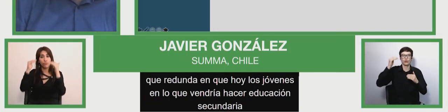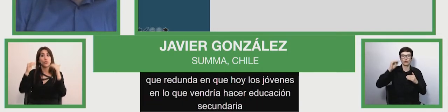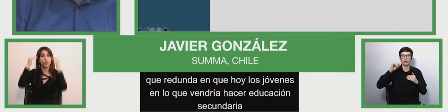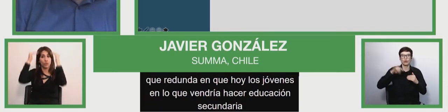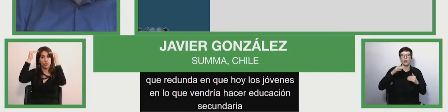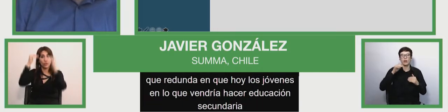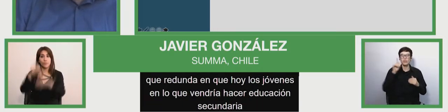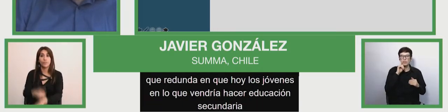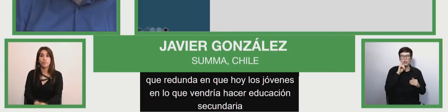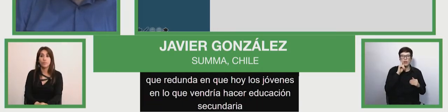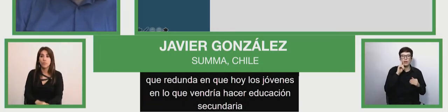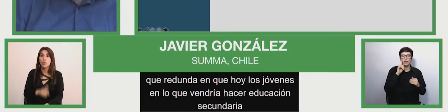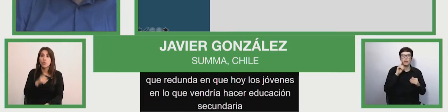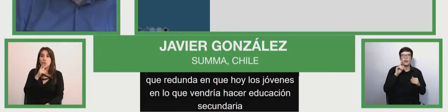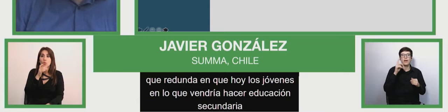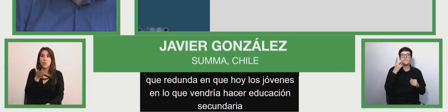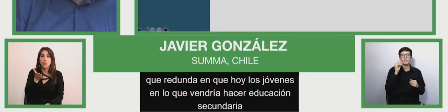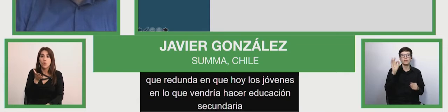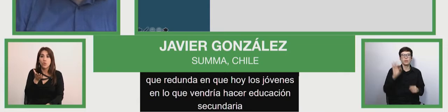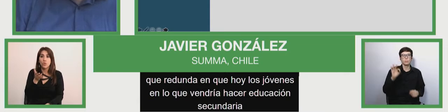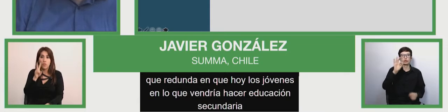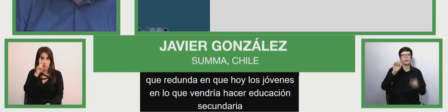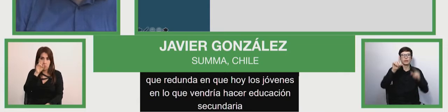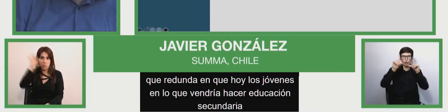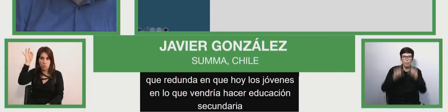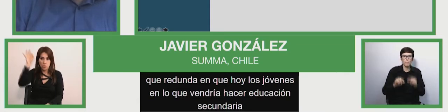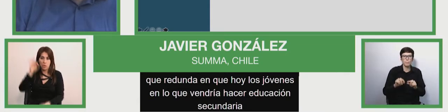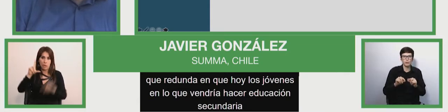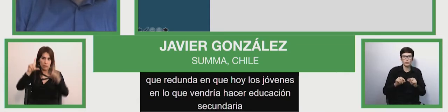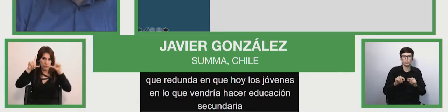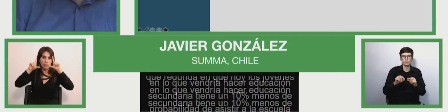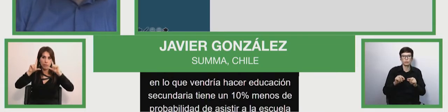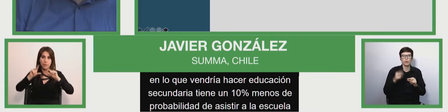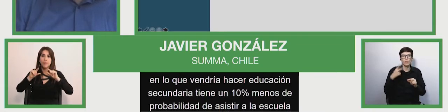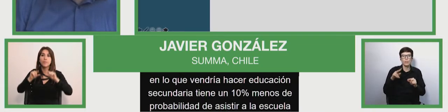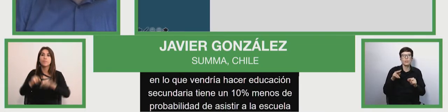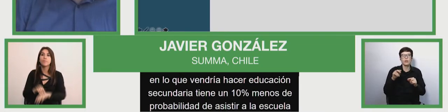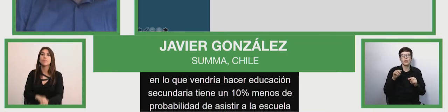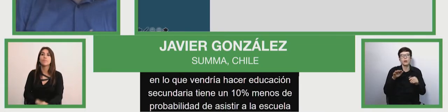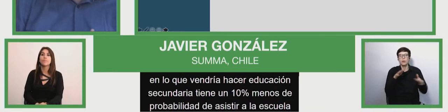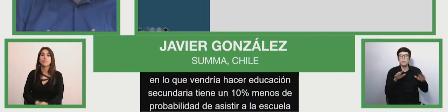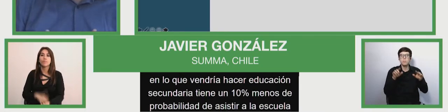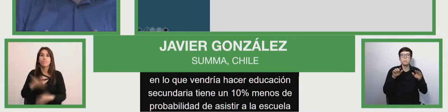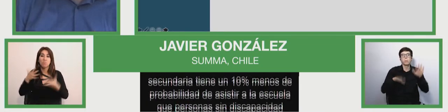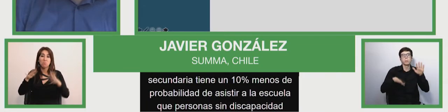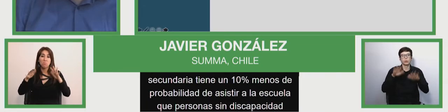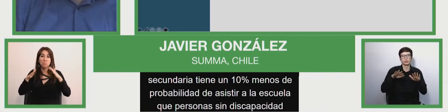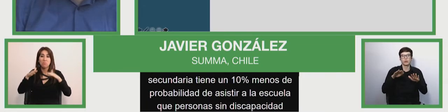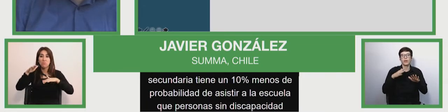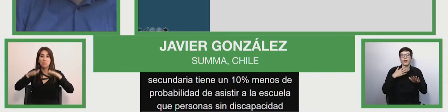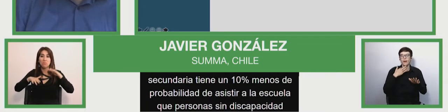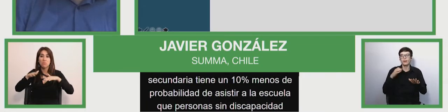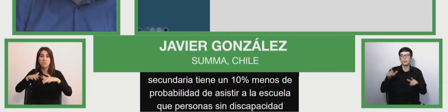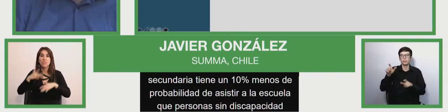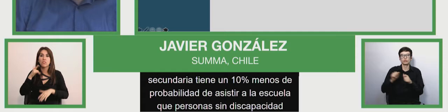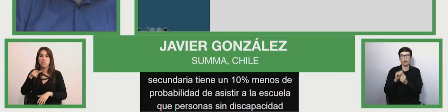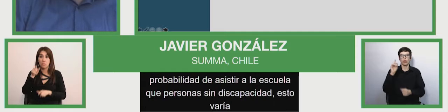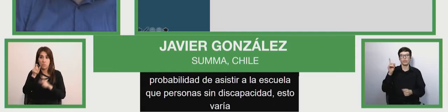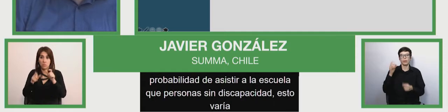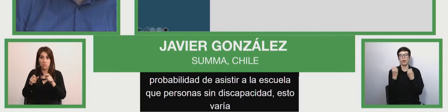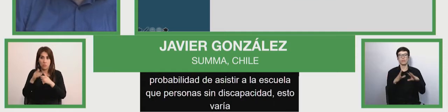la escuela que, ¿no es cierto?, personas sin discapacidad. Ahora, esto varía por el tipo de discapacidad también